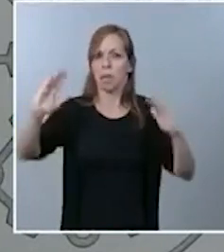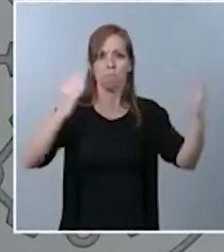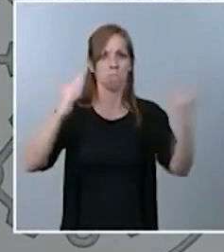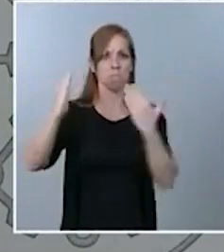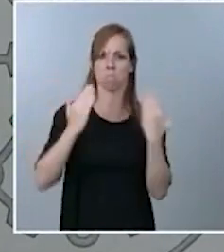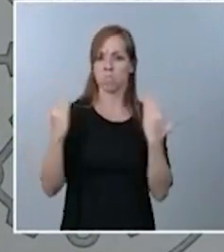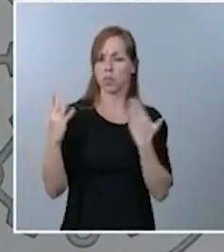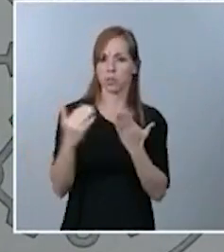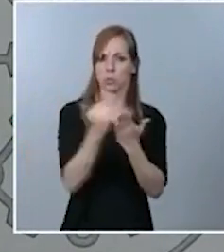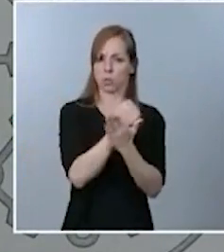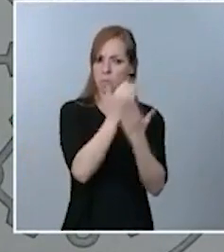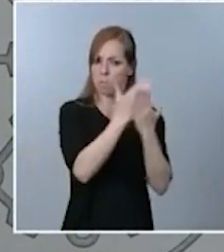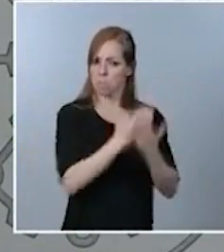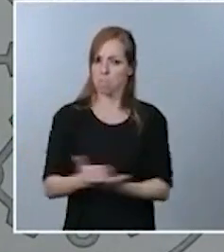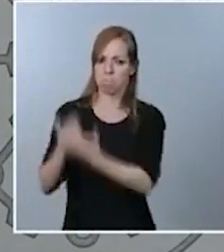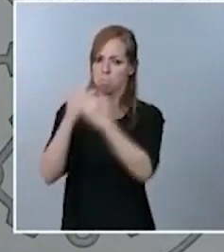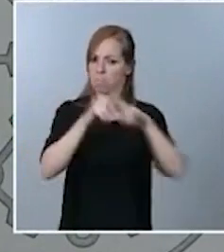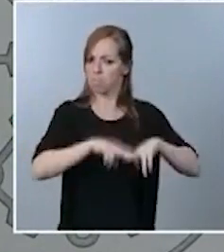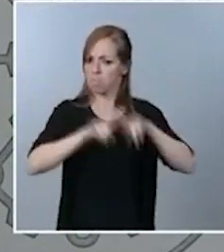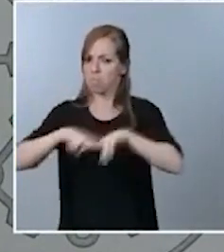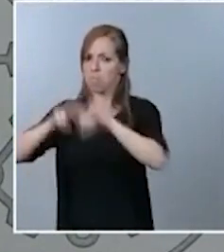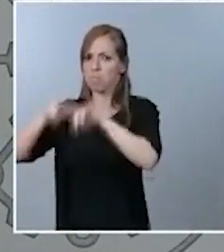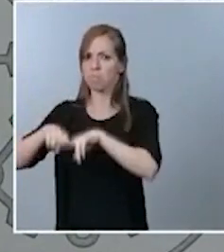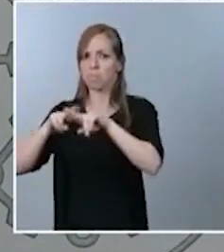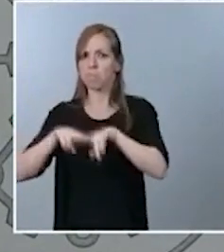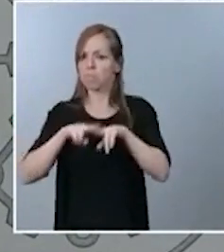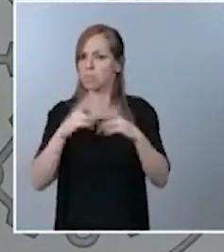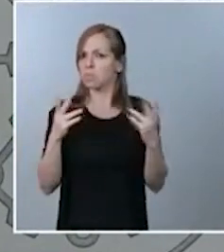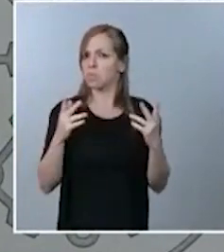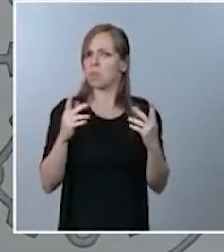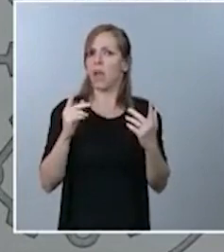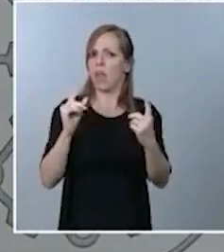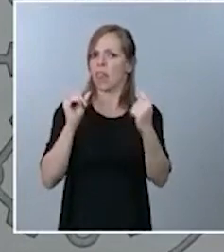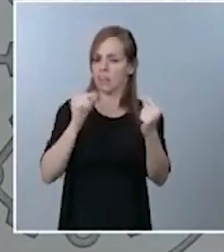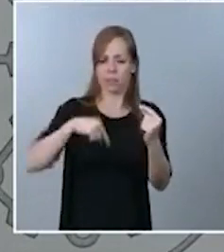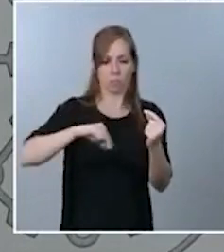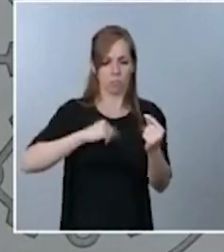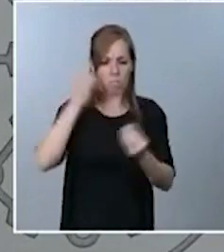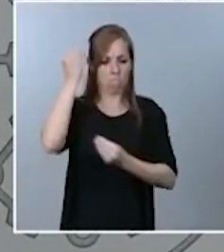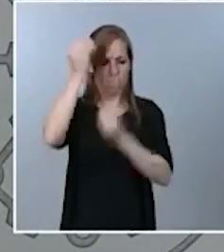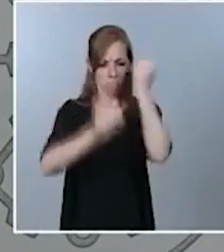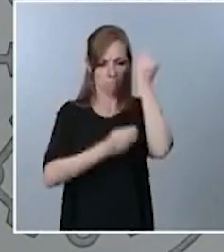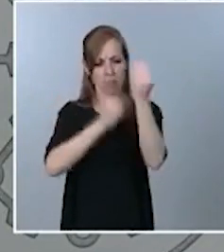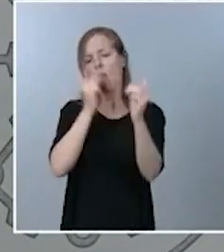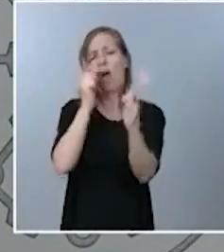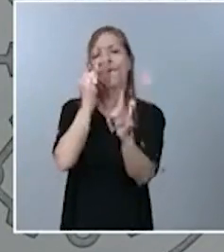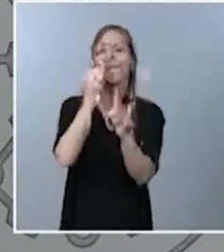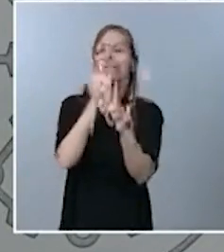presenten durante ese proceso, durante ese debate, al objeto, por una parte, de poder llegar a acuerdos con aquellos que no han